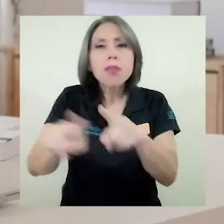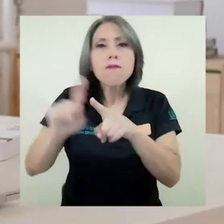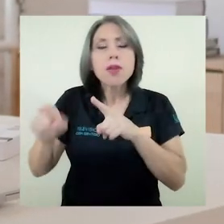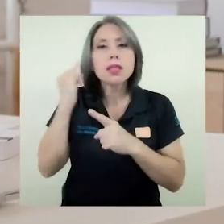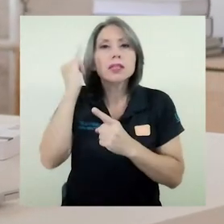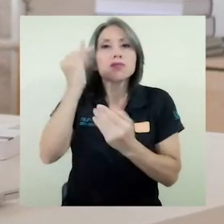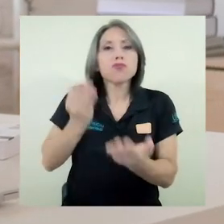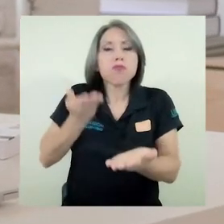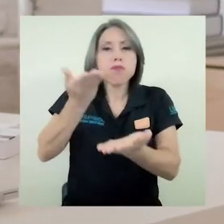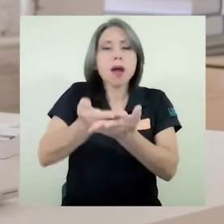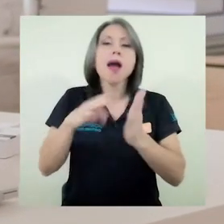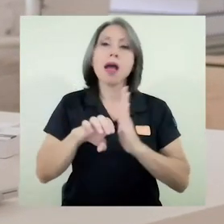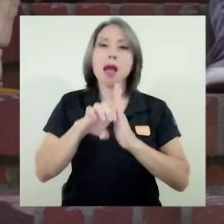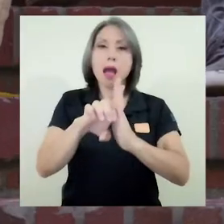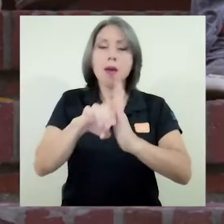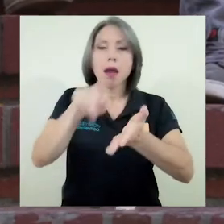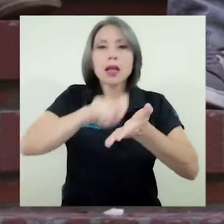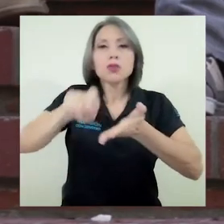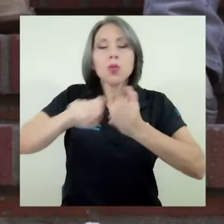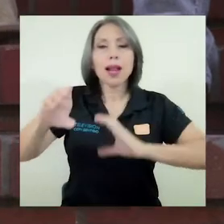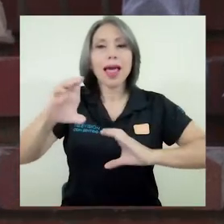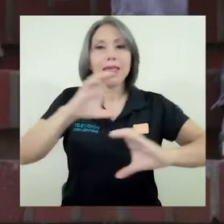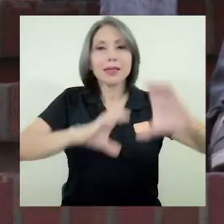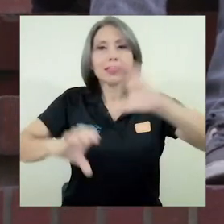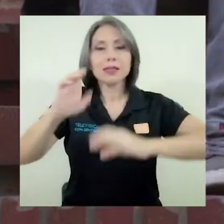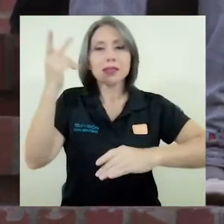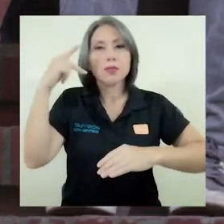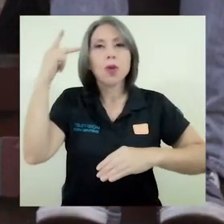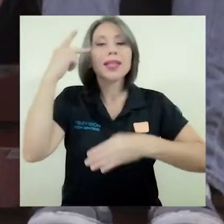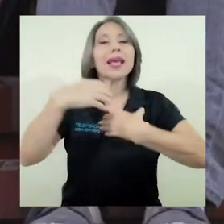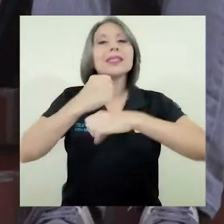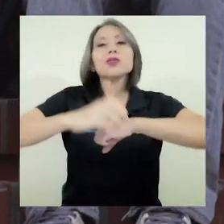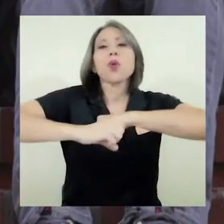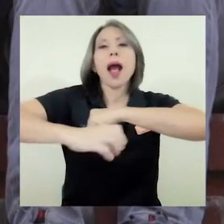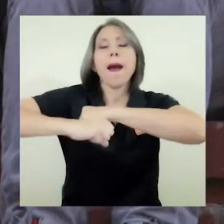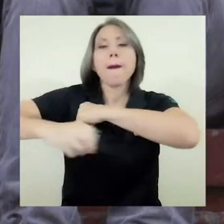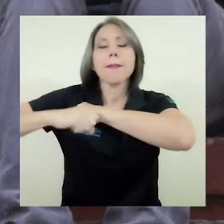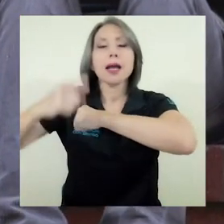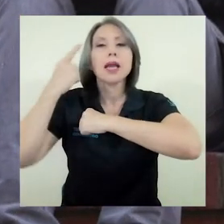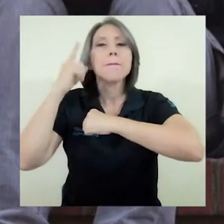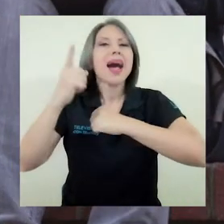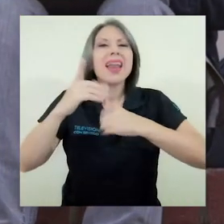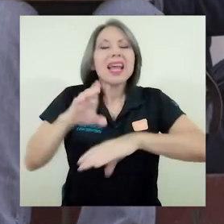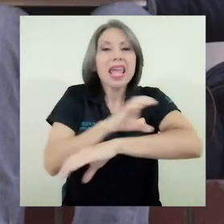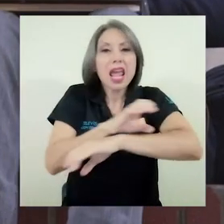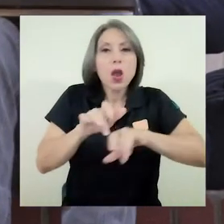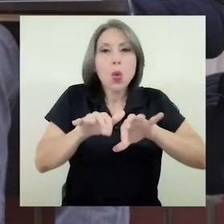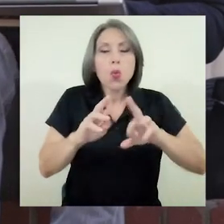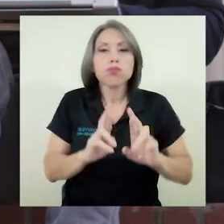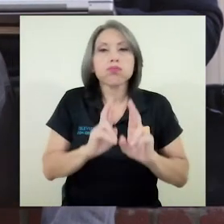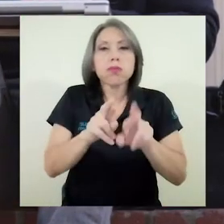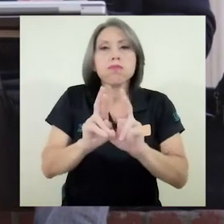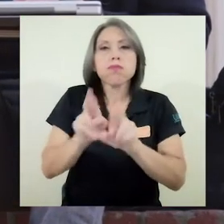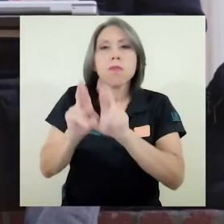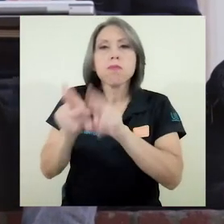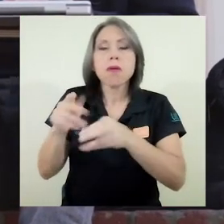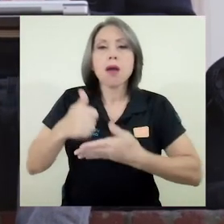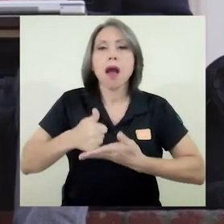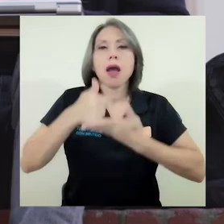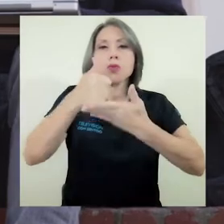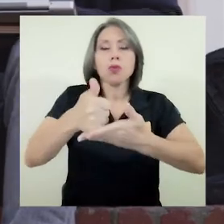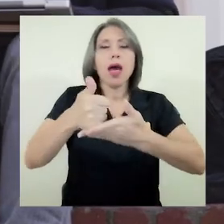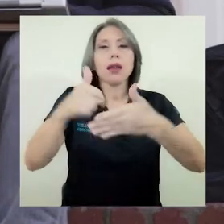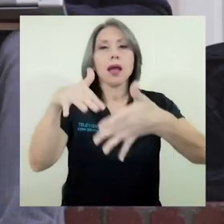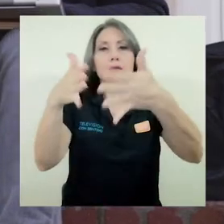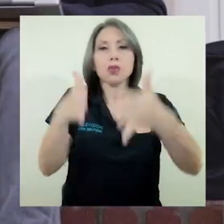iniciativas. Por ejemplo, la Escuela de Ciencias Políticas creó una campaña de donación de equipo para ayudar a estudiantes con